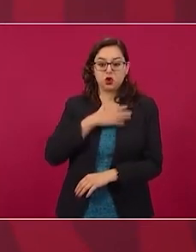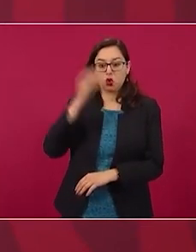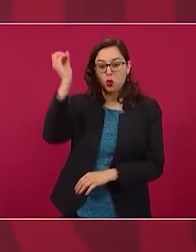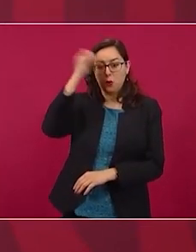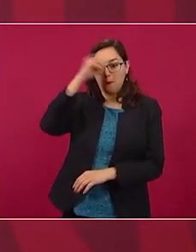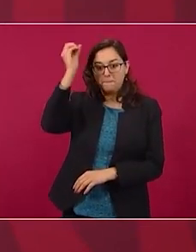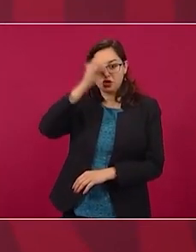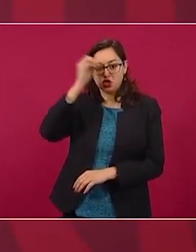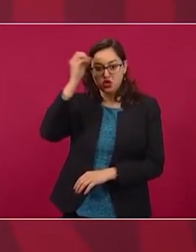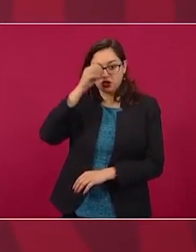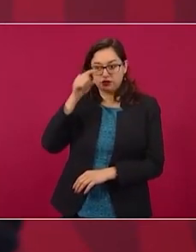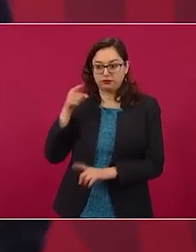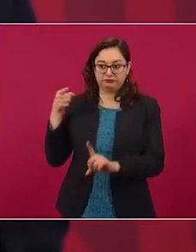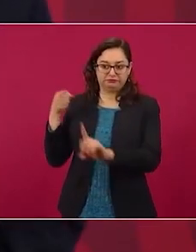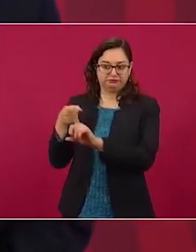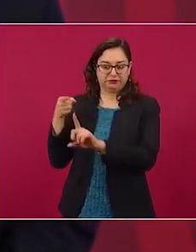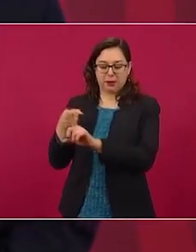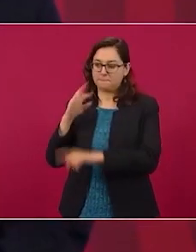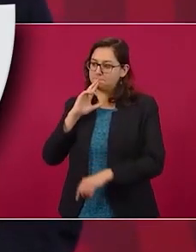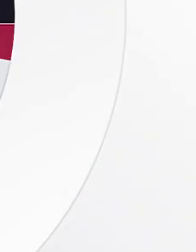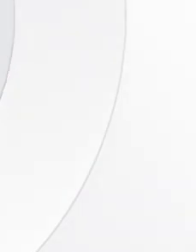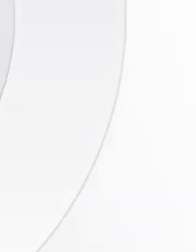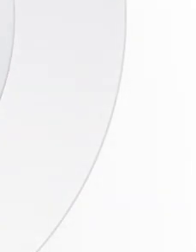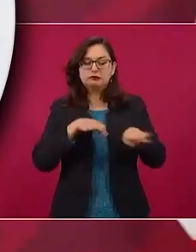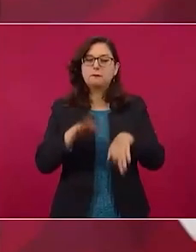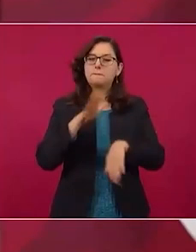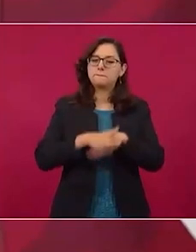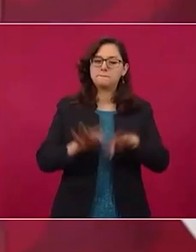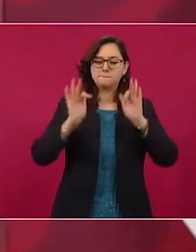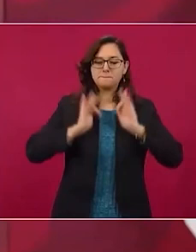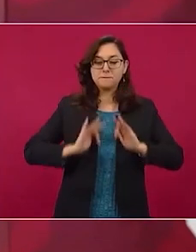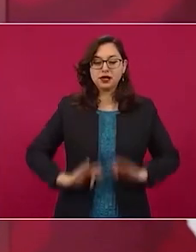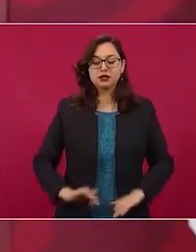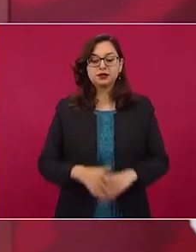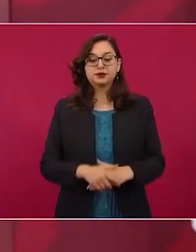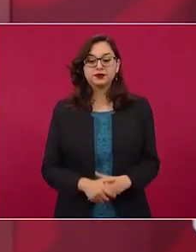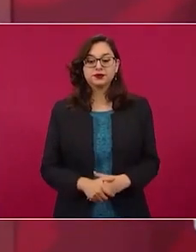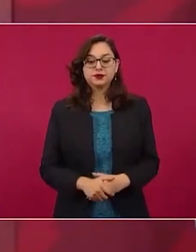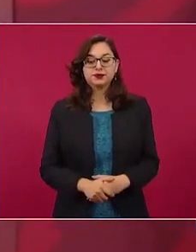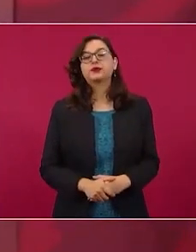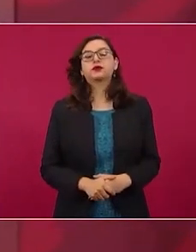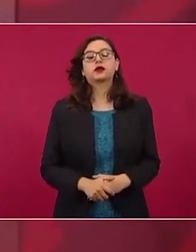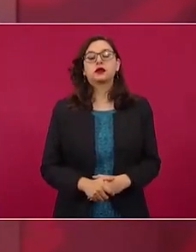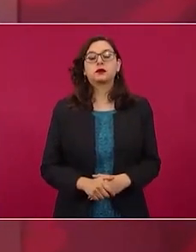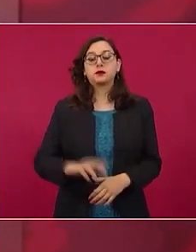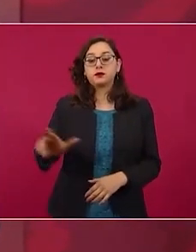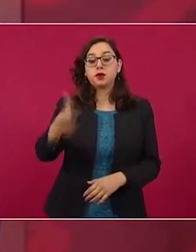el mejor historiador. Y en una ocasión ella me dijo que